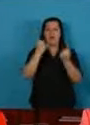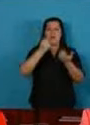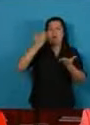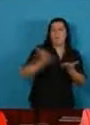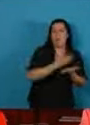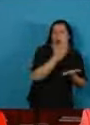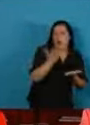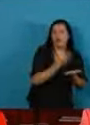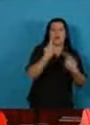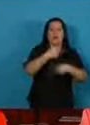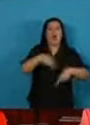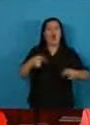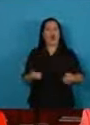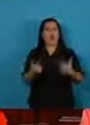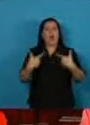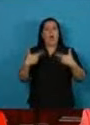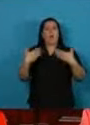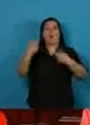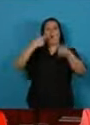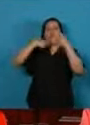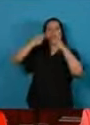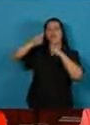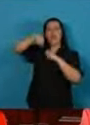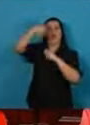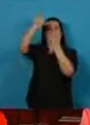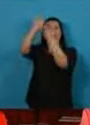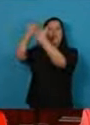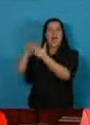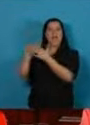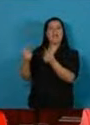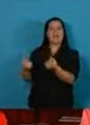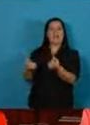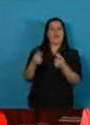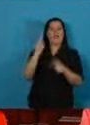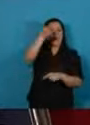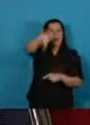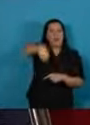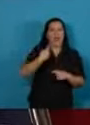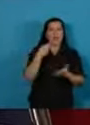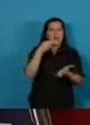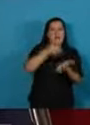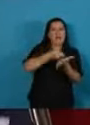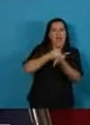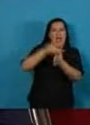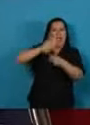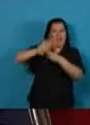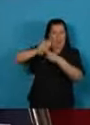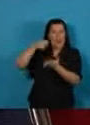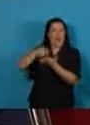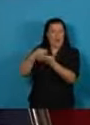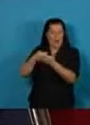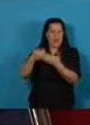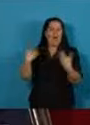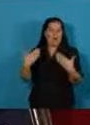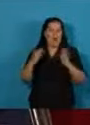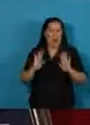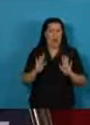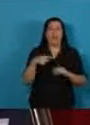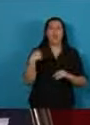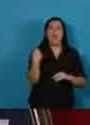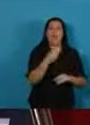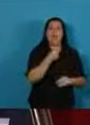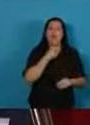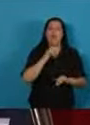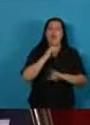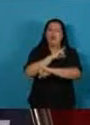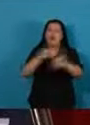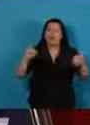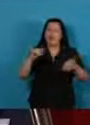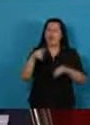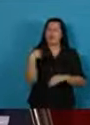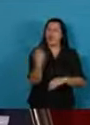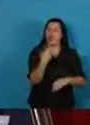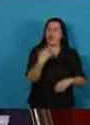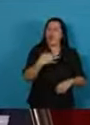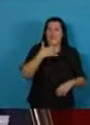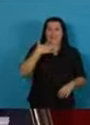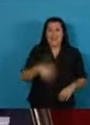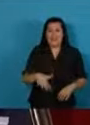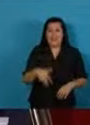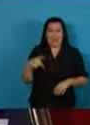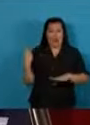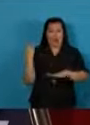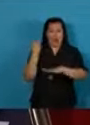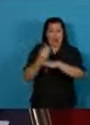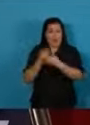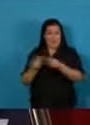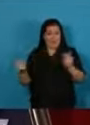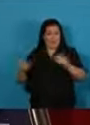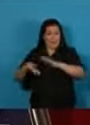que nos permita exportar y así generar capacidad de pago. Quiero que todos comprendamos que el gobierno que acaba de terminar